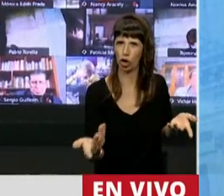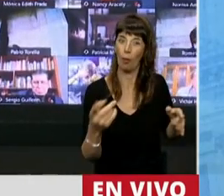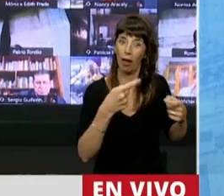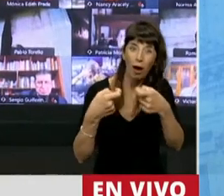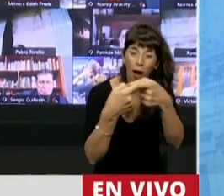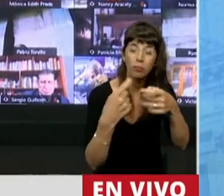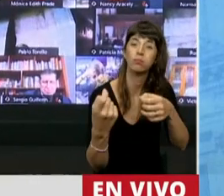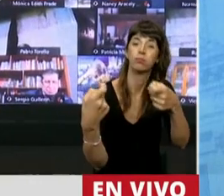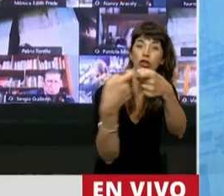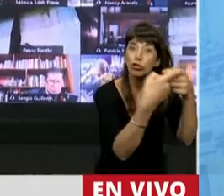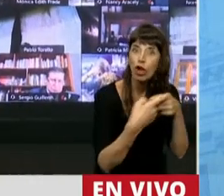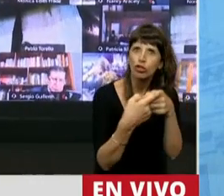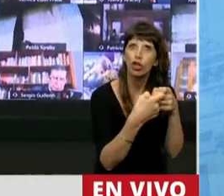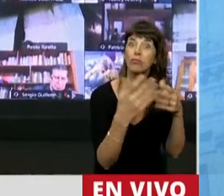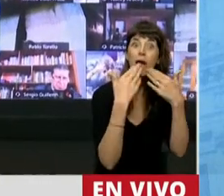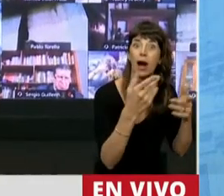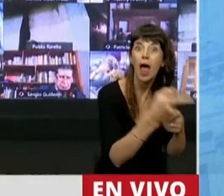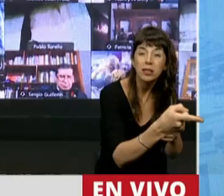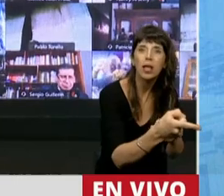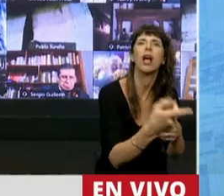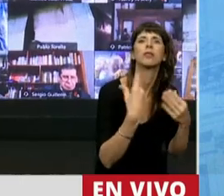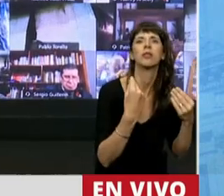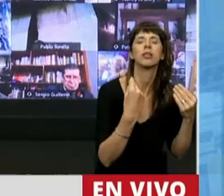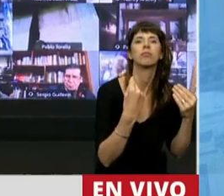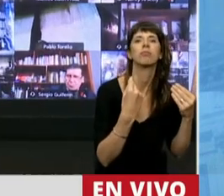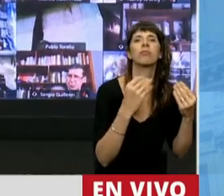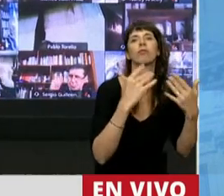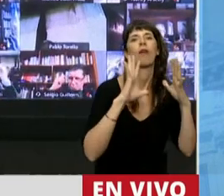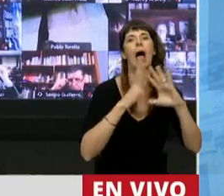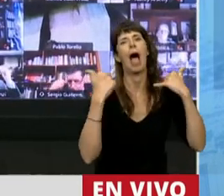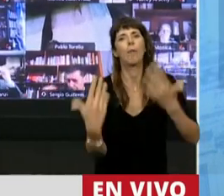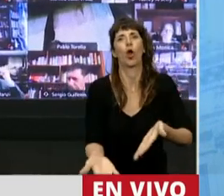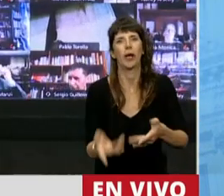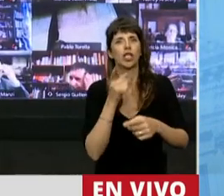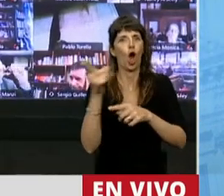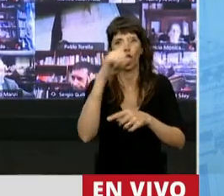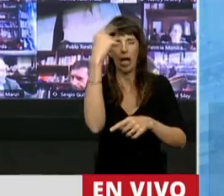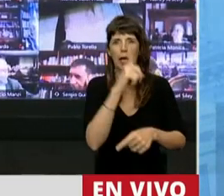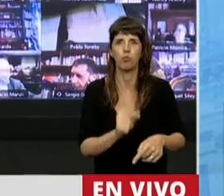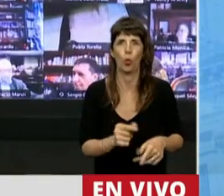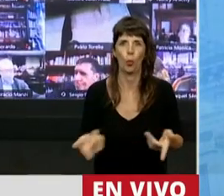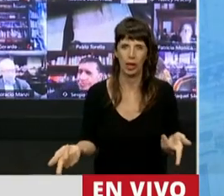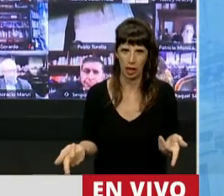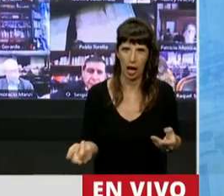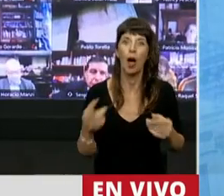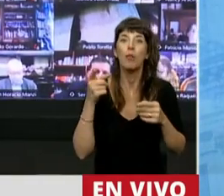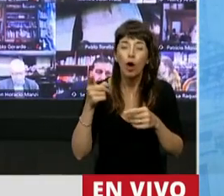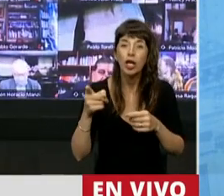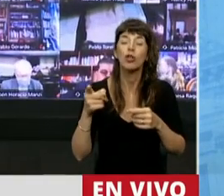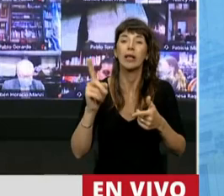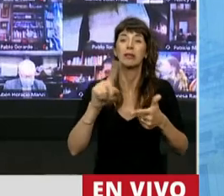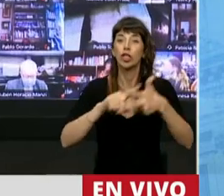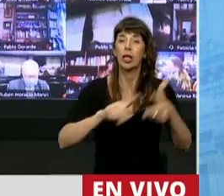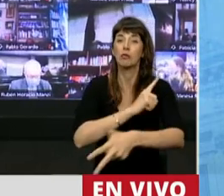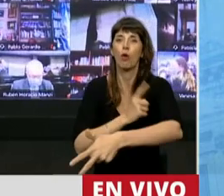permitiendo al Congreso avasallar con la República e ir en la búsqueda de aniquilar la división de poderes. Lo vamos a